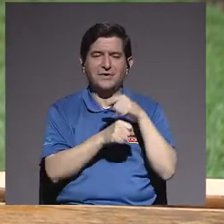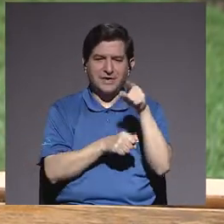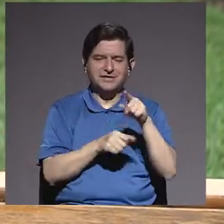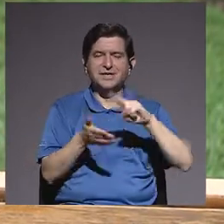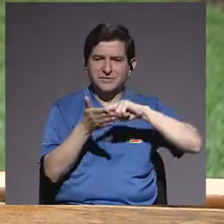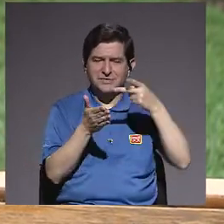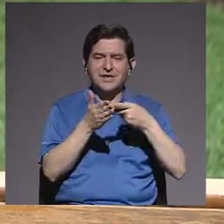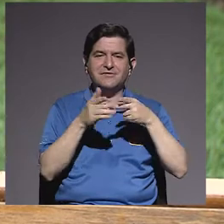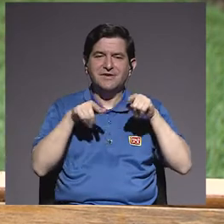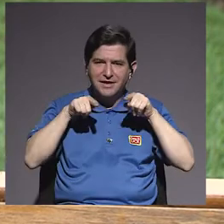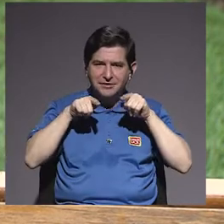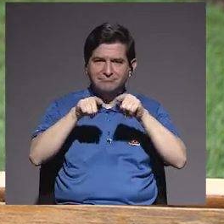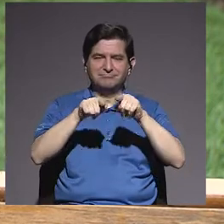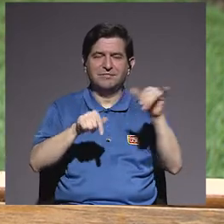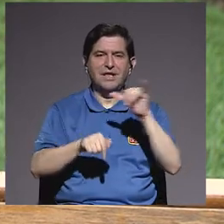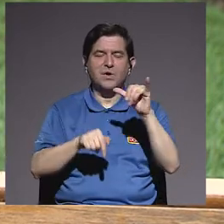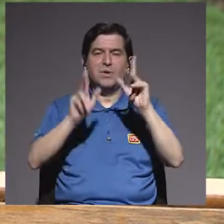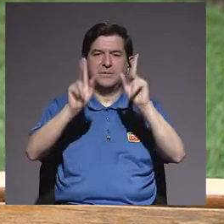esos son los iguales, sí.